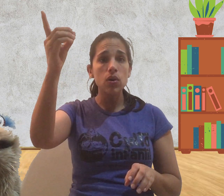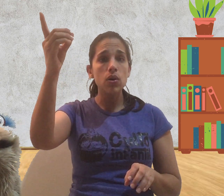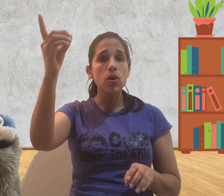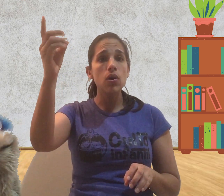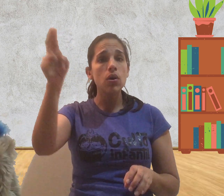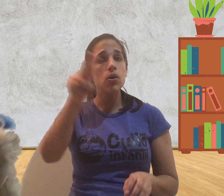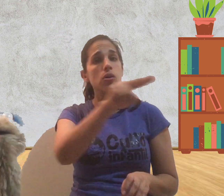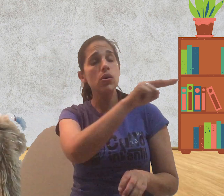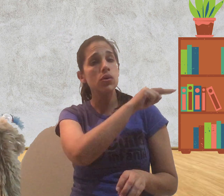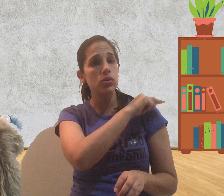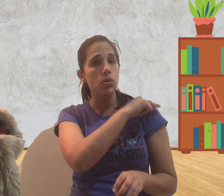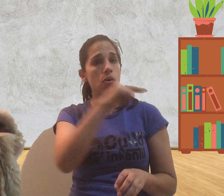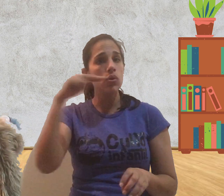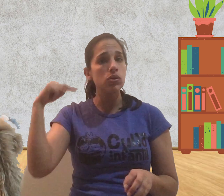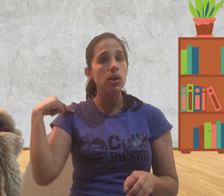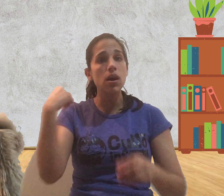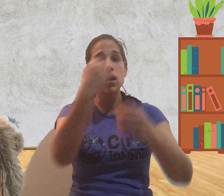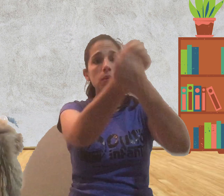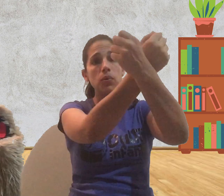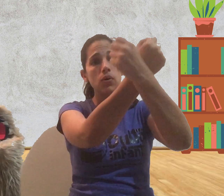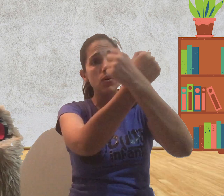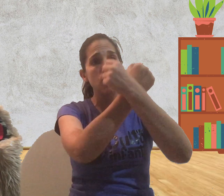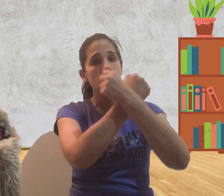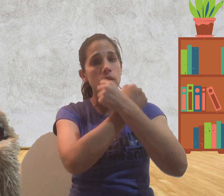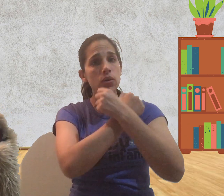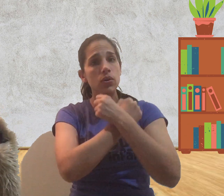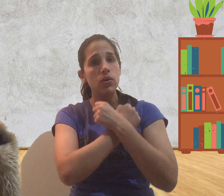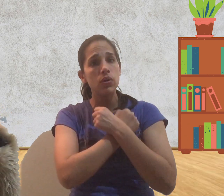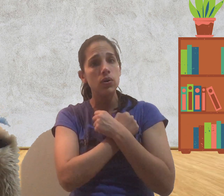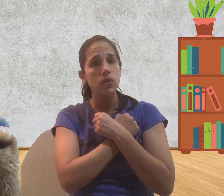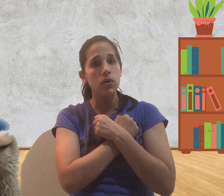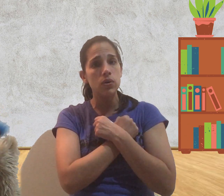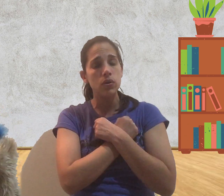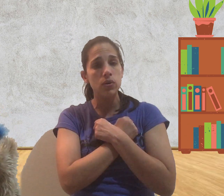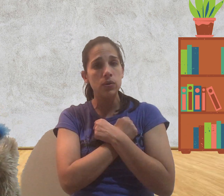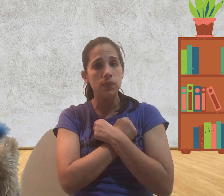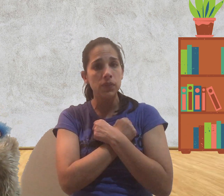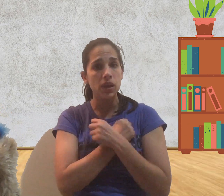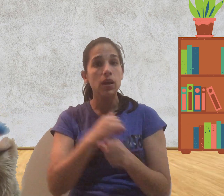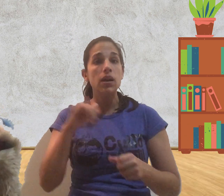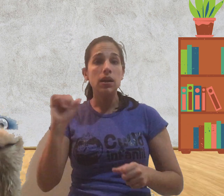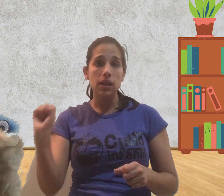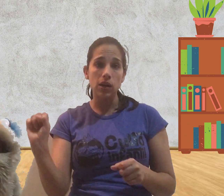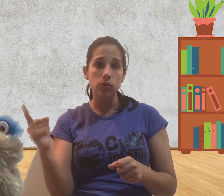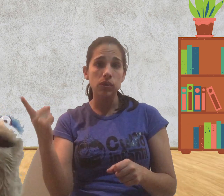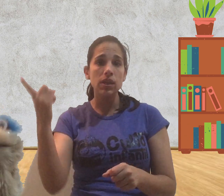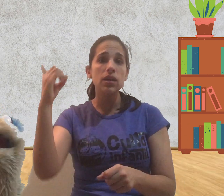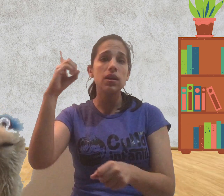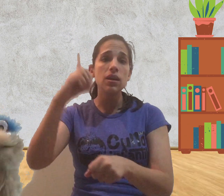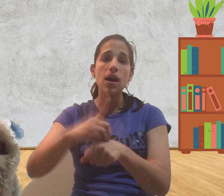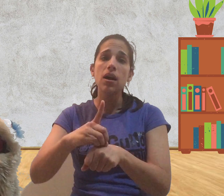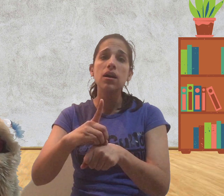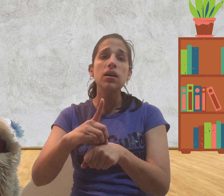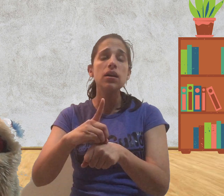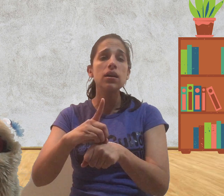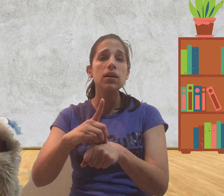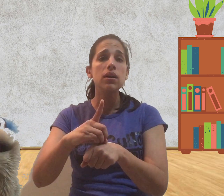nos salvó. Amemos